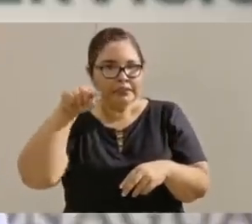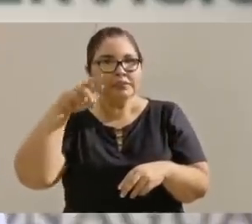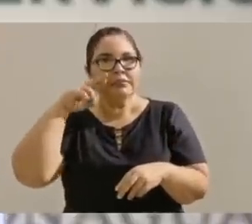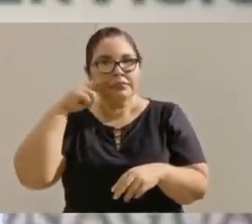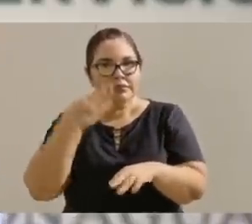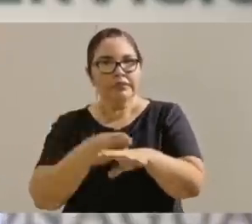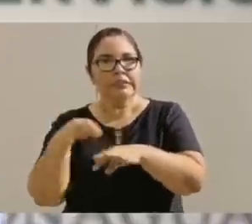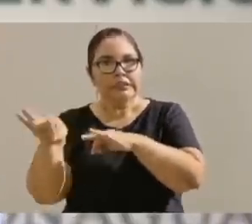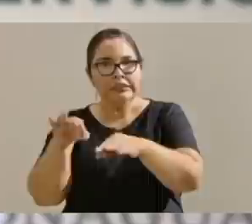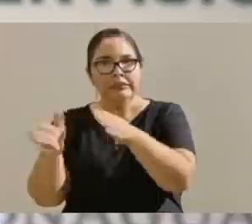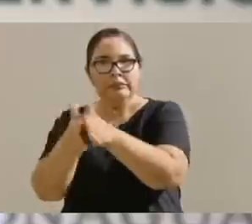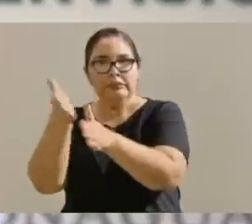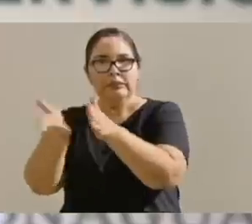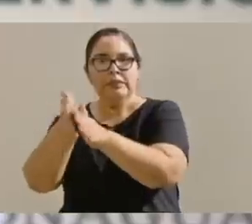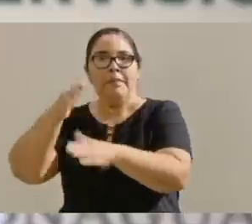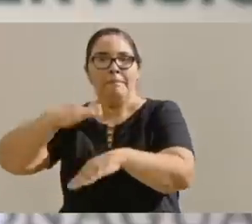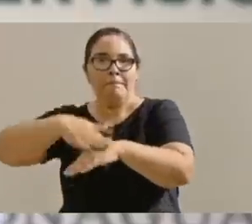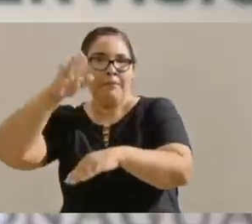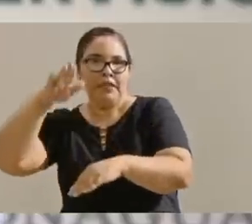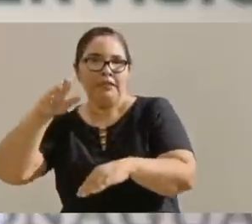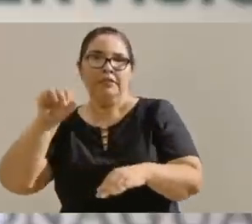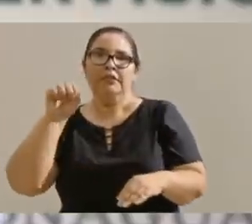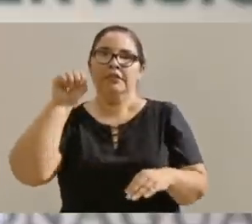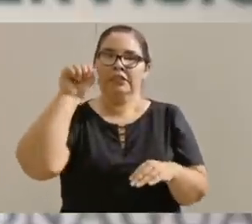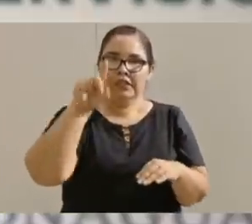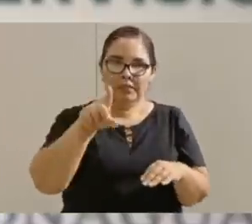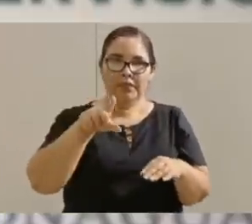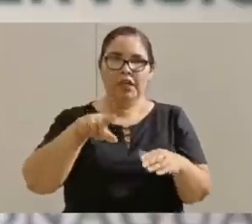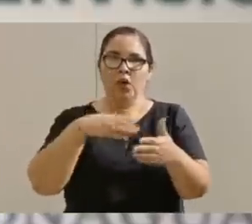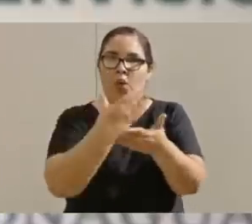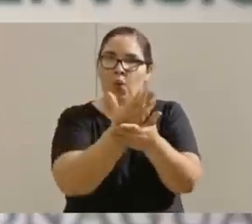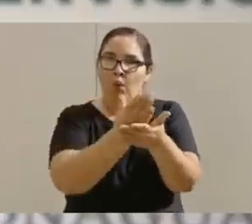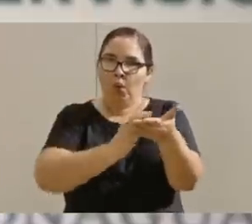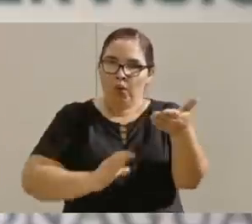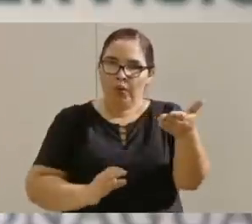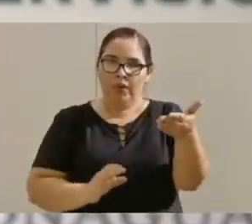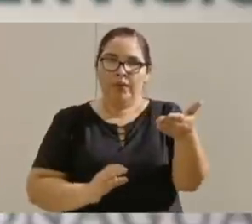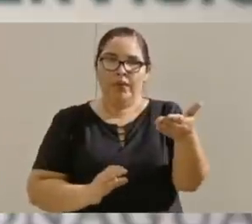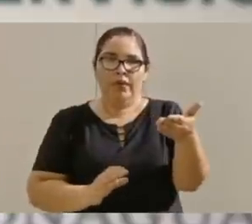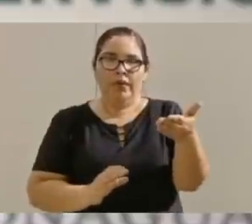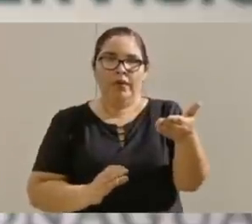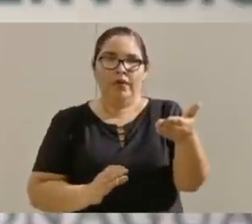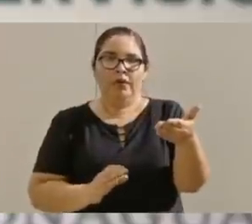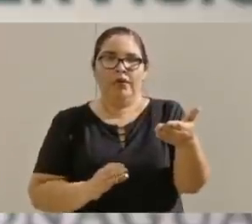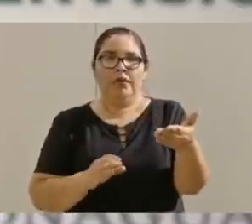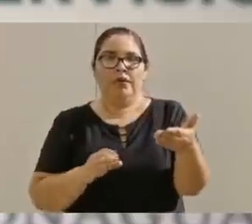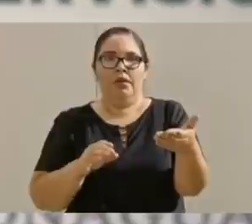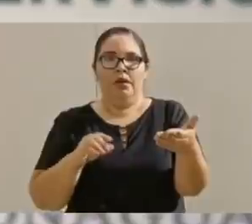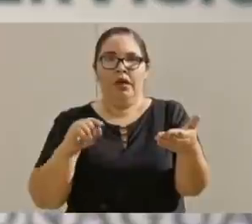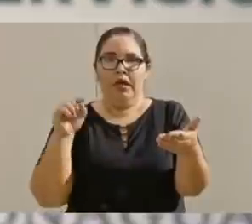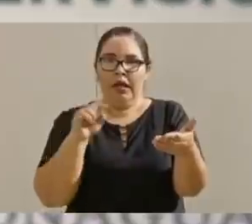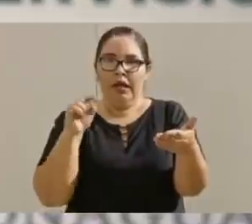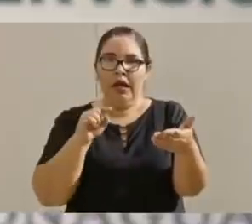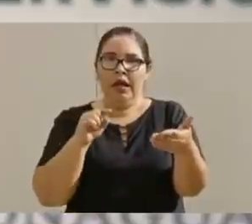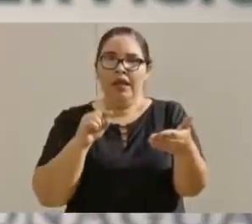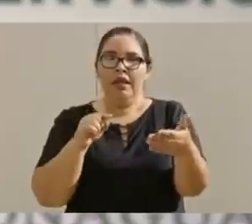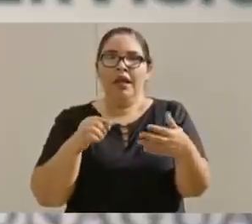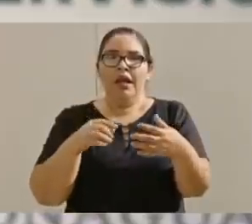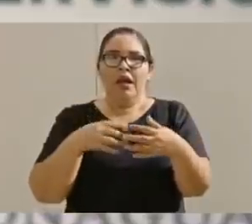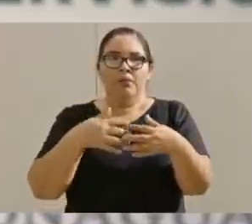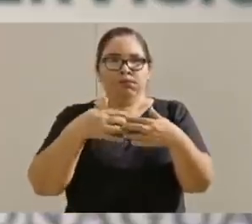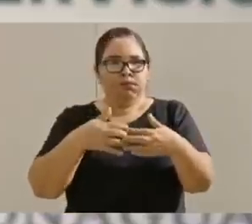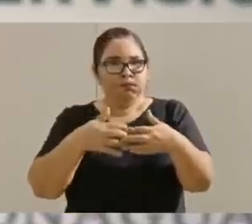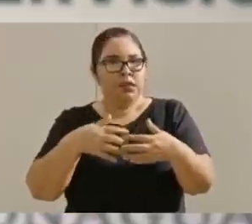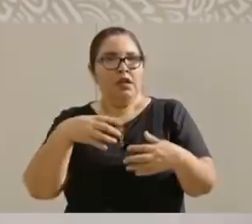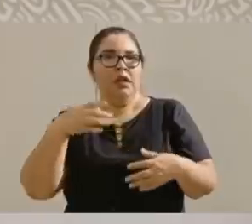tienen también una parte del contrato de la refinería de Dos